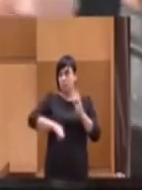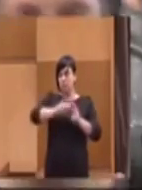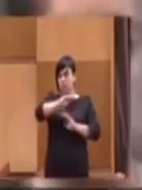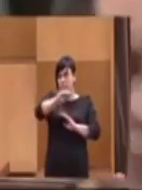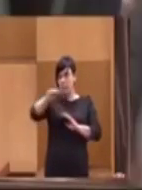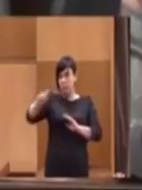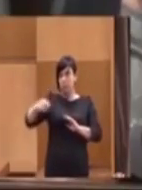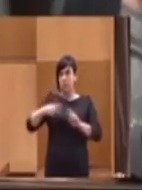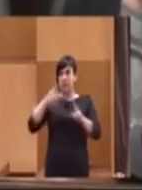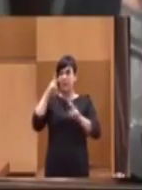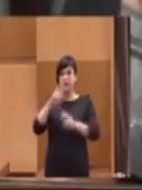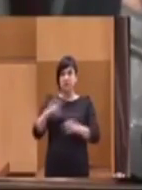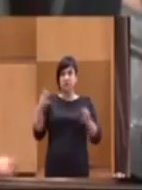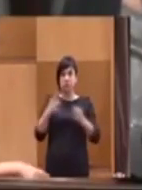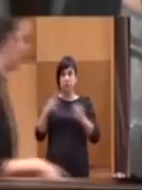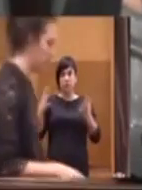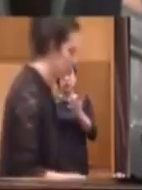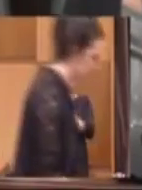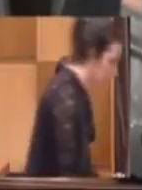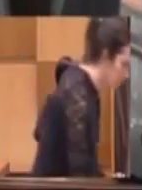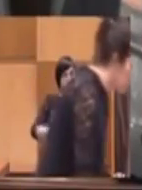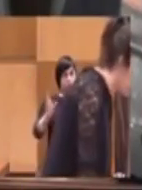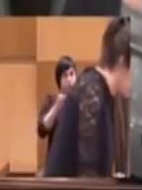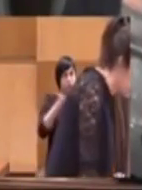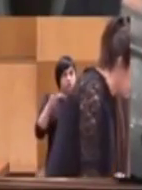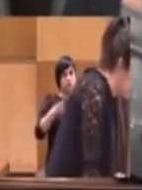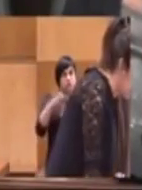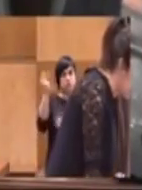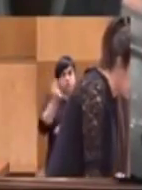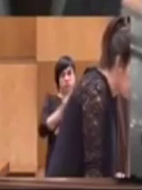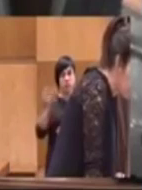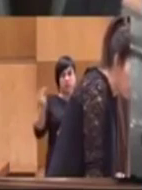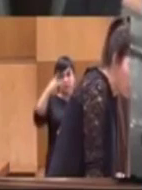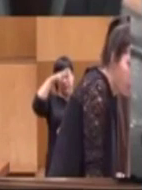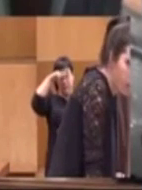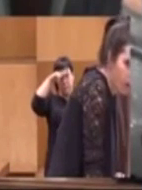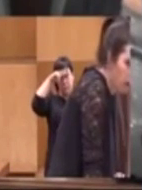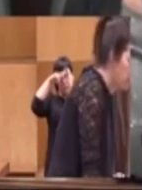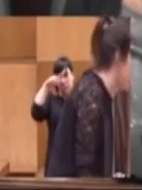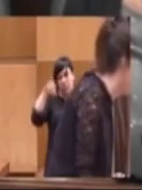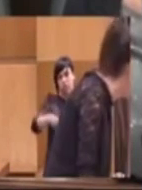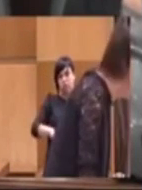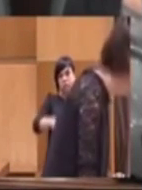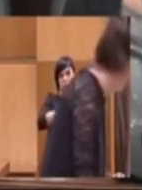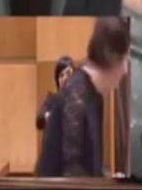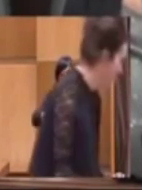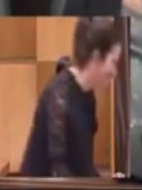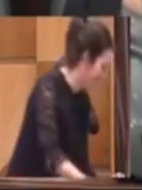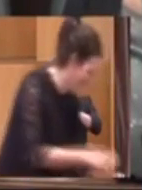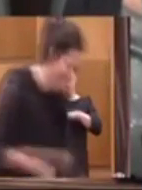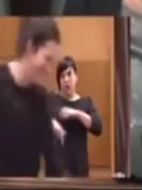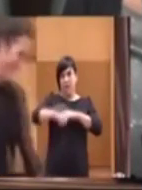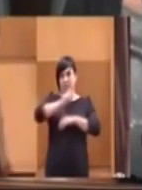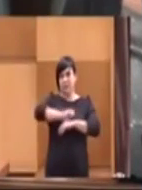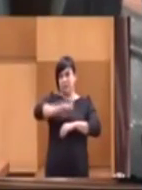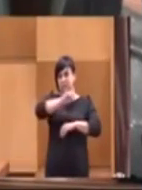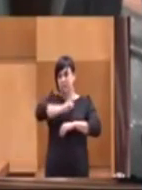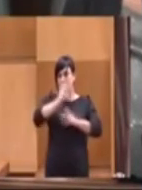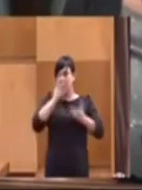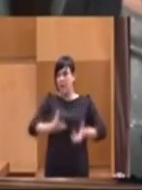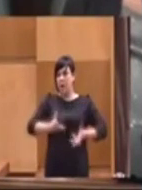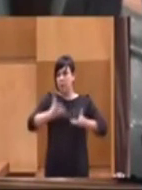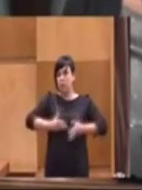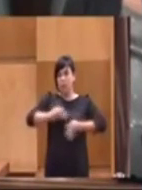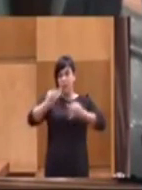he visto que todos los grupos están absolutamente preocupados, que el Partido Popular que gobierna en España en este momento está